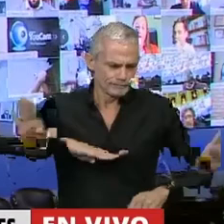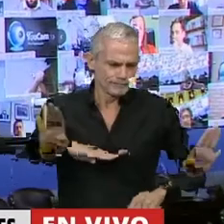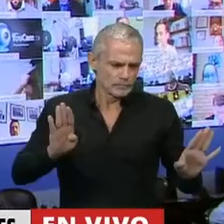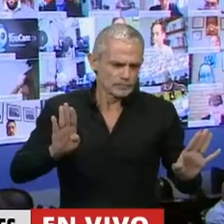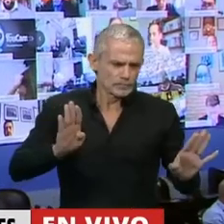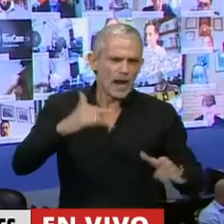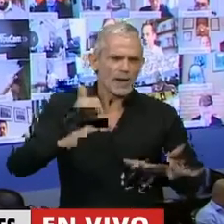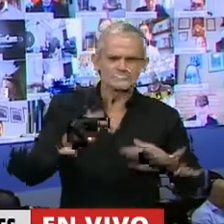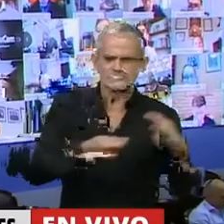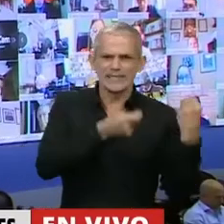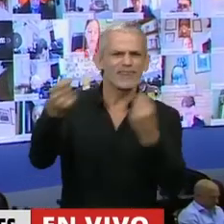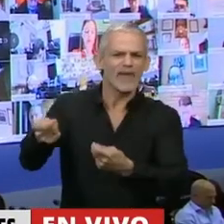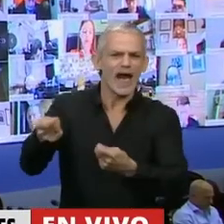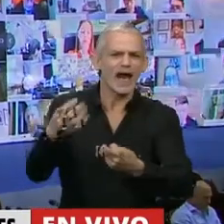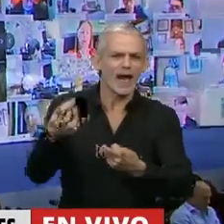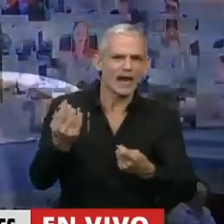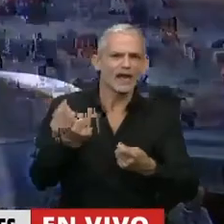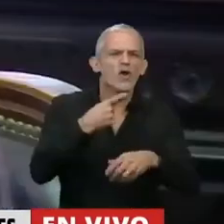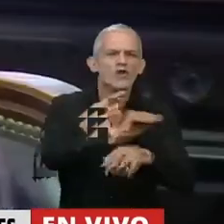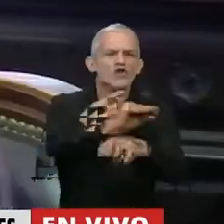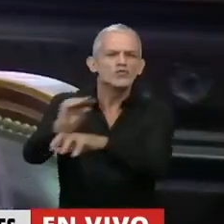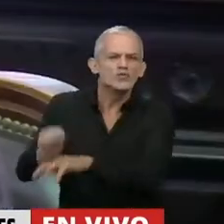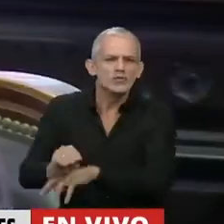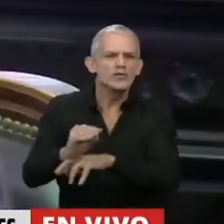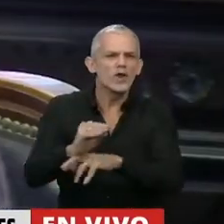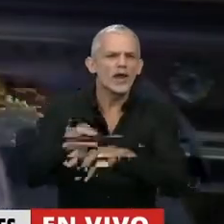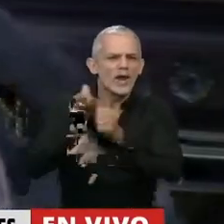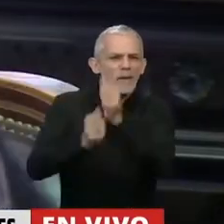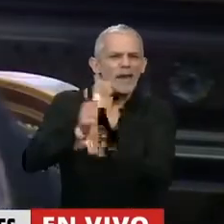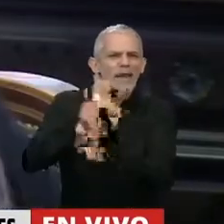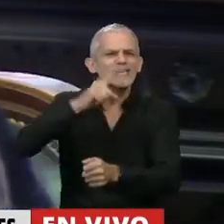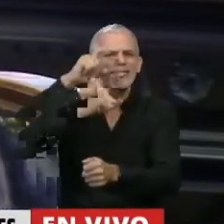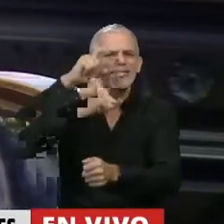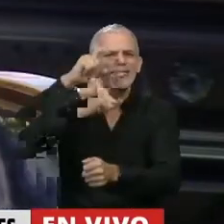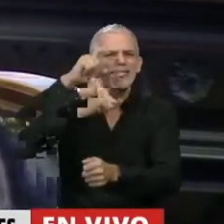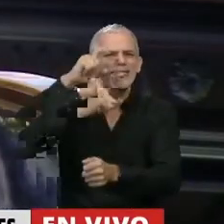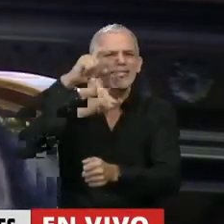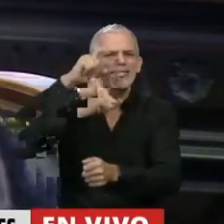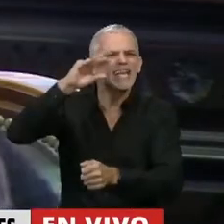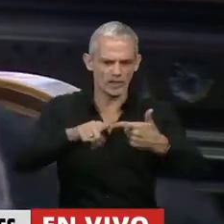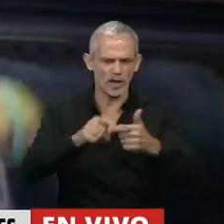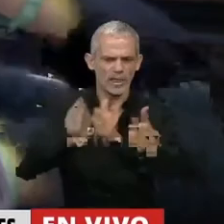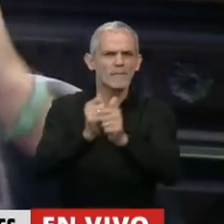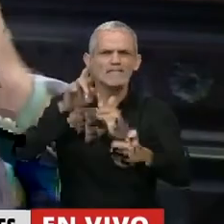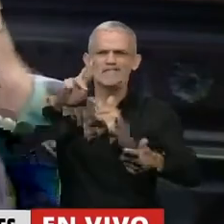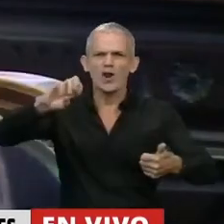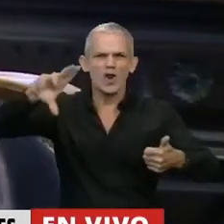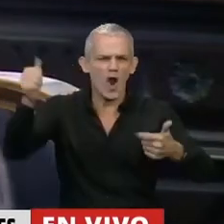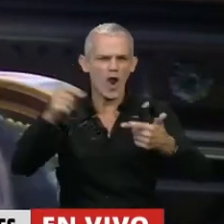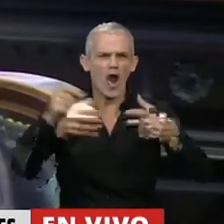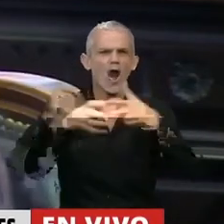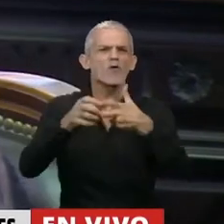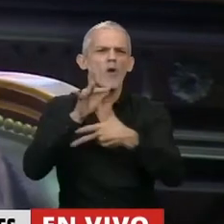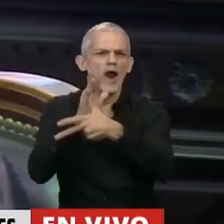Se le está dando subsidios a los Techín, a los Paolo Roca, al grupo Clarín,